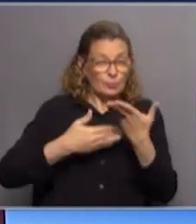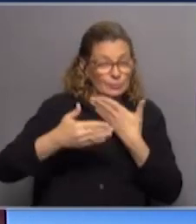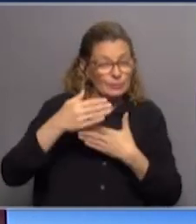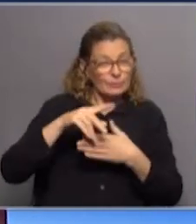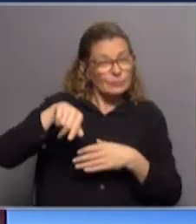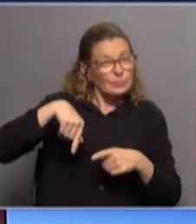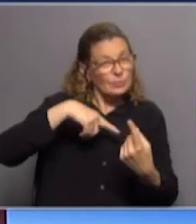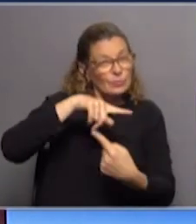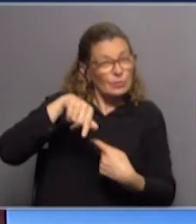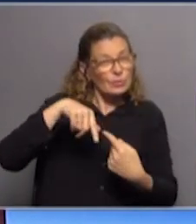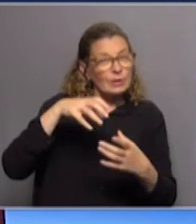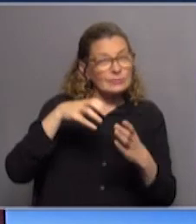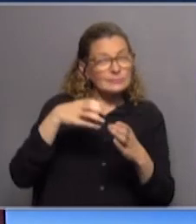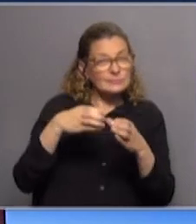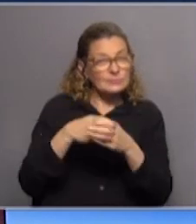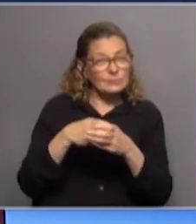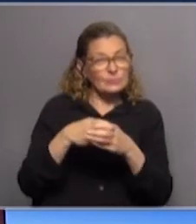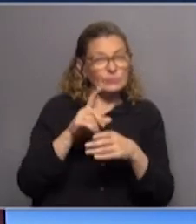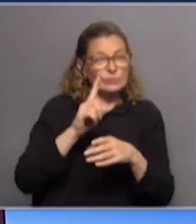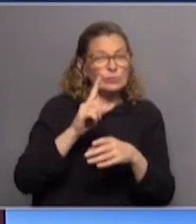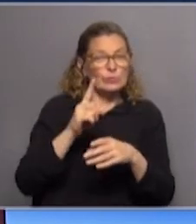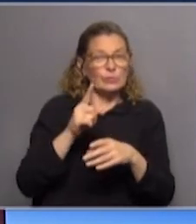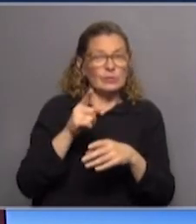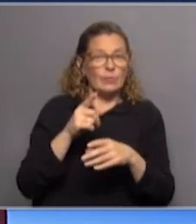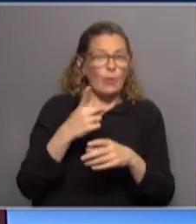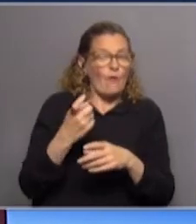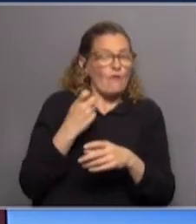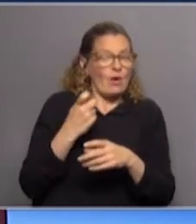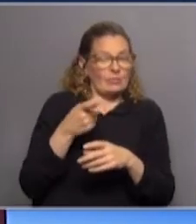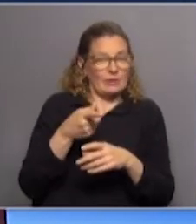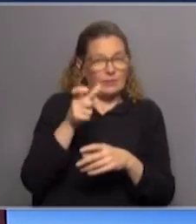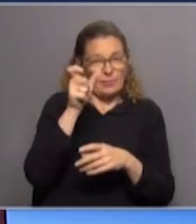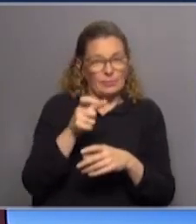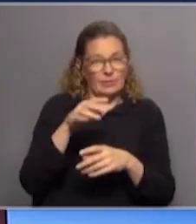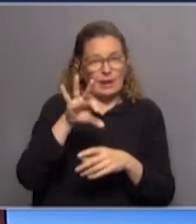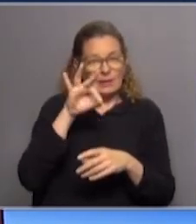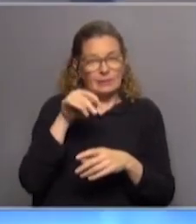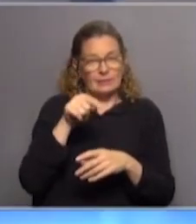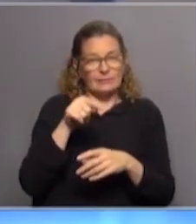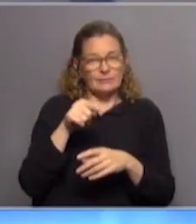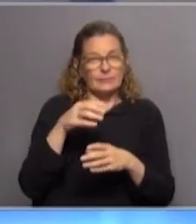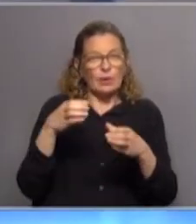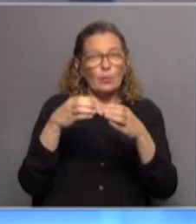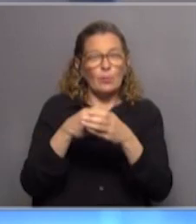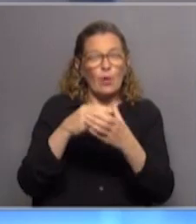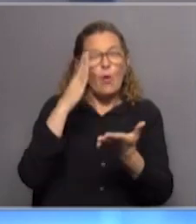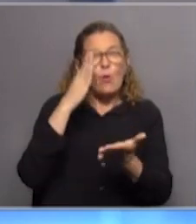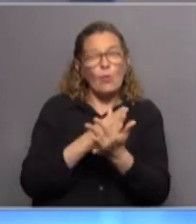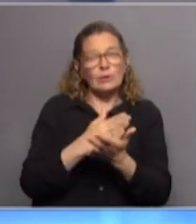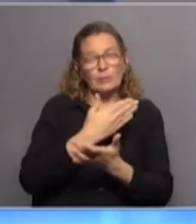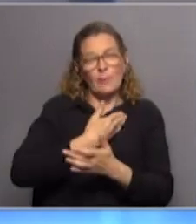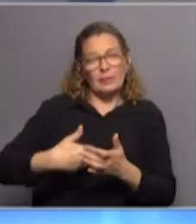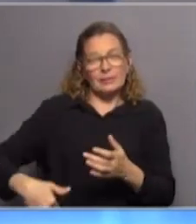del sector Ciudadanos, Ciudadanos no vendría a ser un actor tan fuerte para tomar esta decisión. Claro, es el sector del último candidato